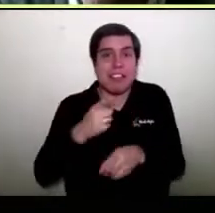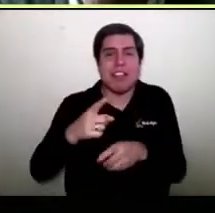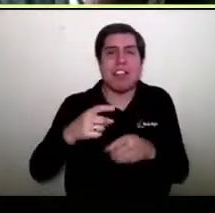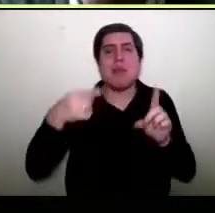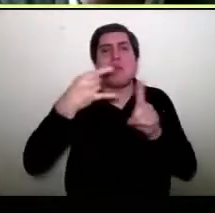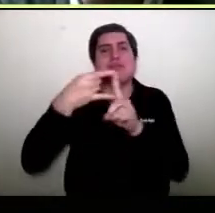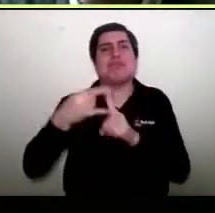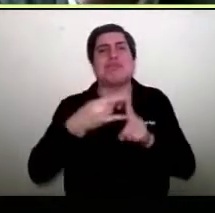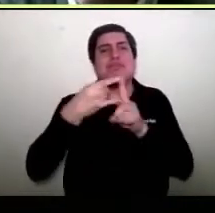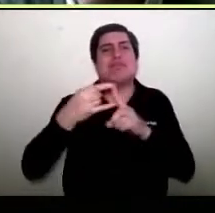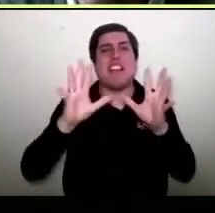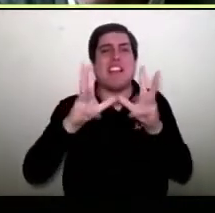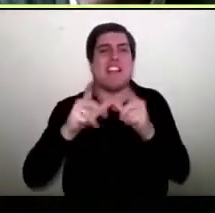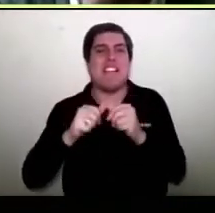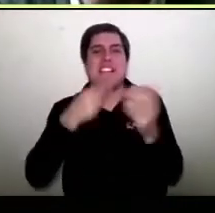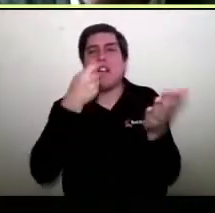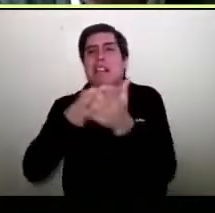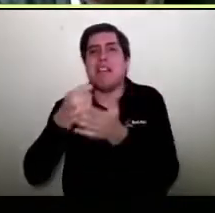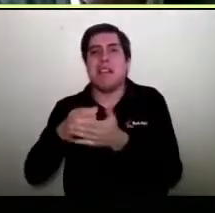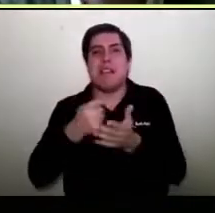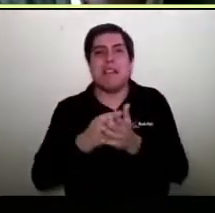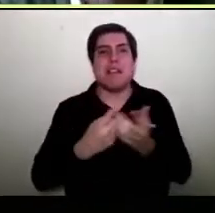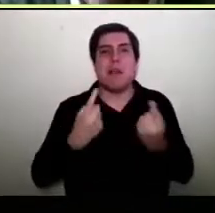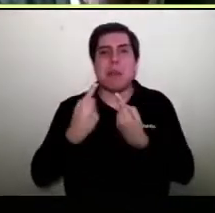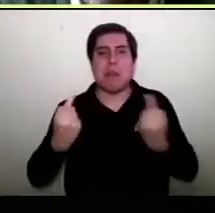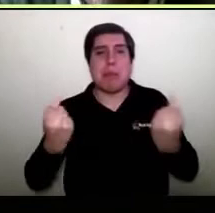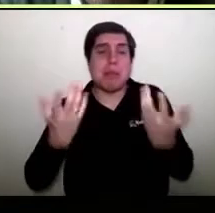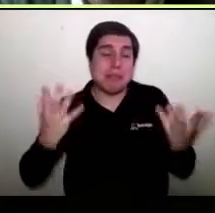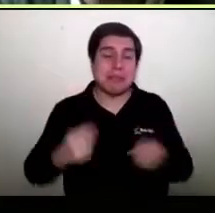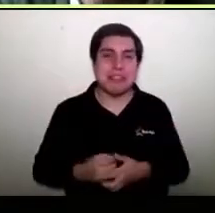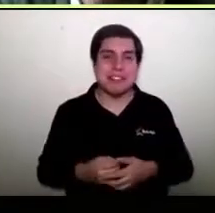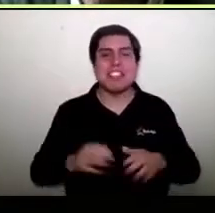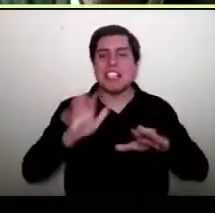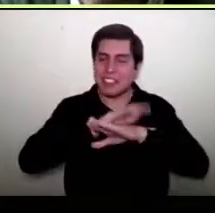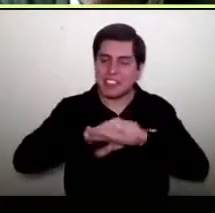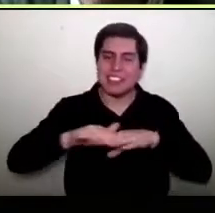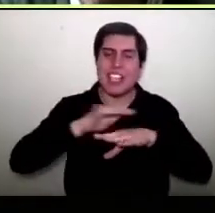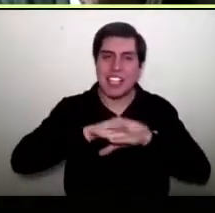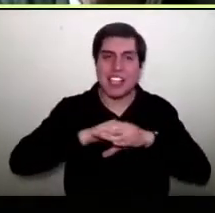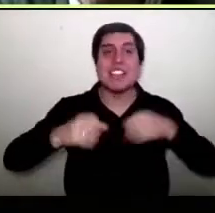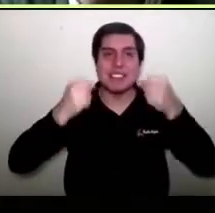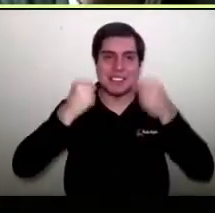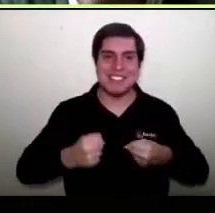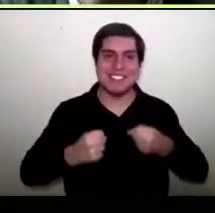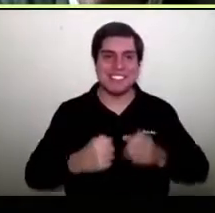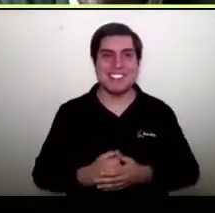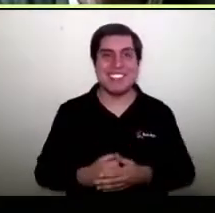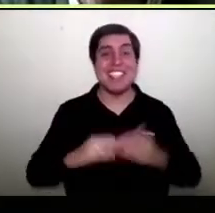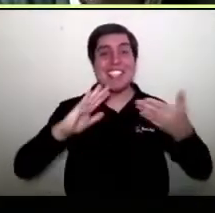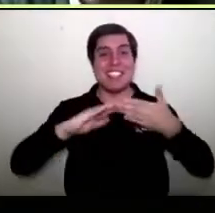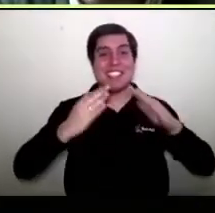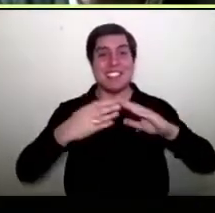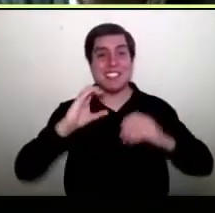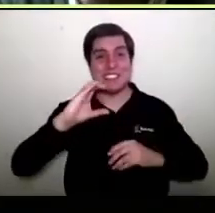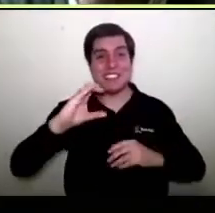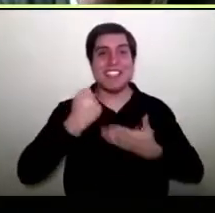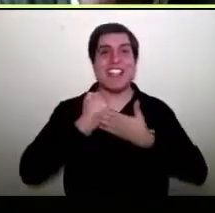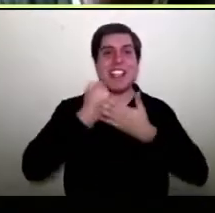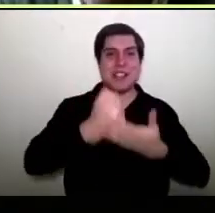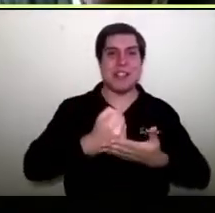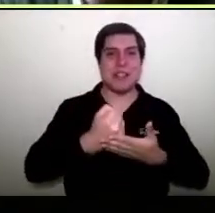familia, apagando velas. Entonces, no se preocupen, se puede. Y Comunidad C lo que busca es eso,